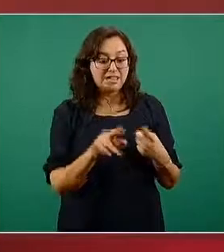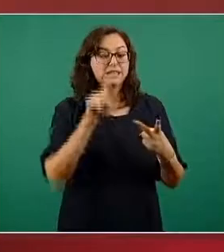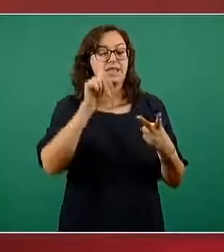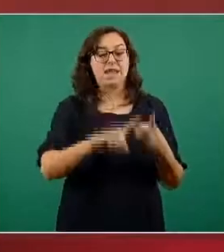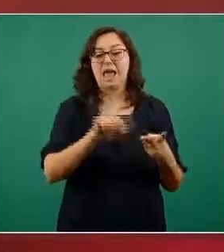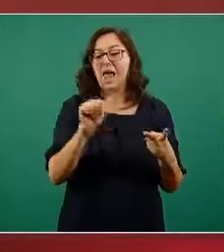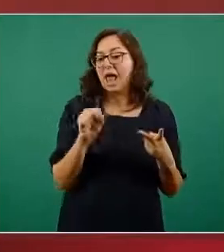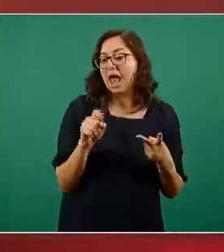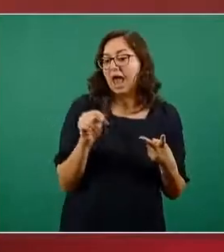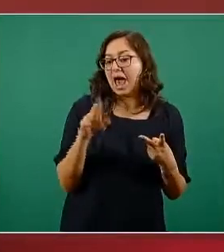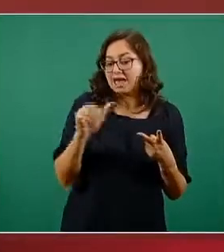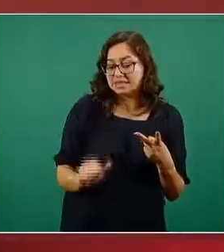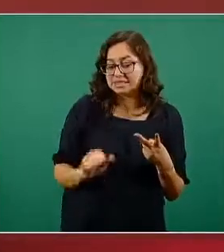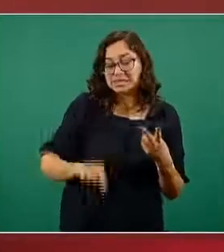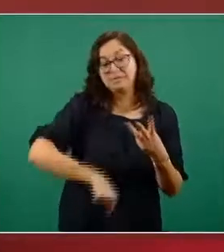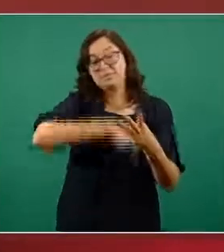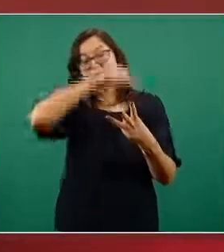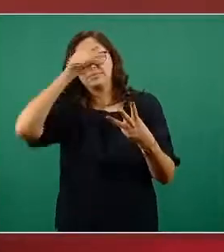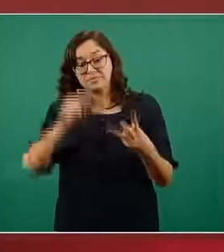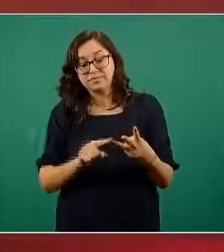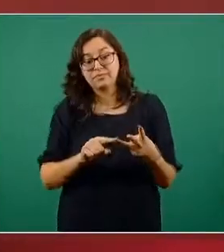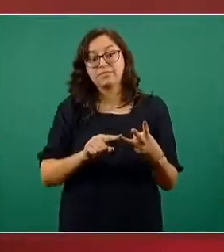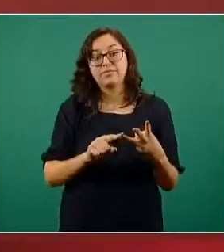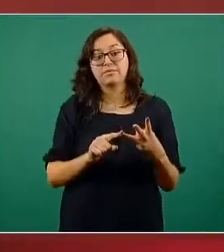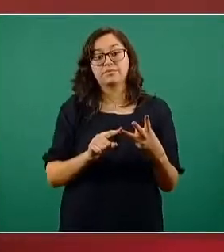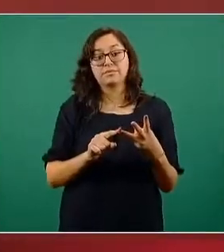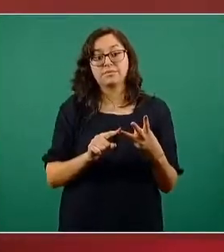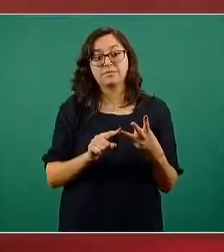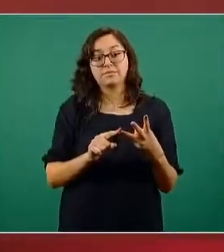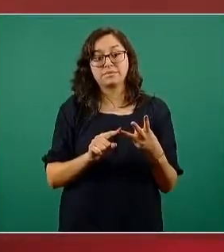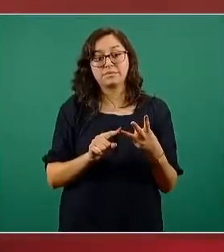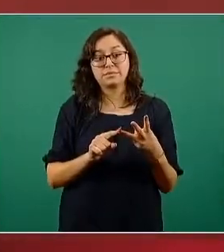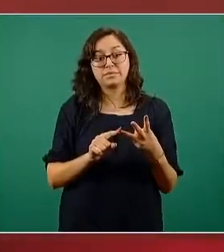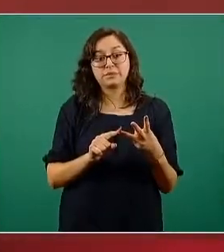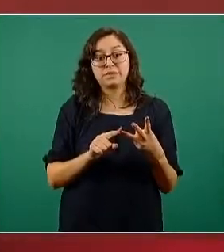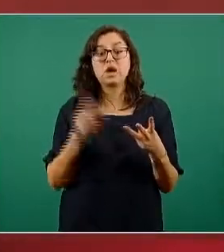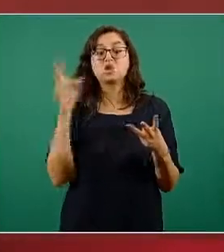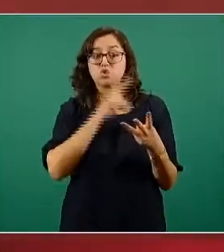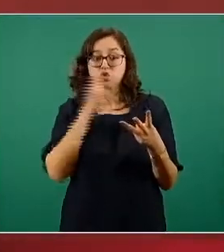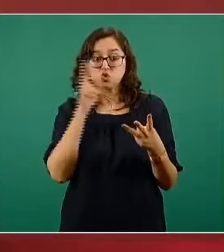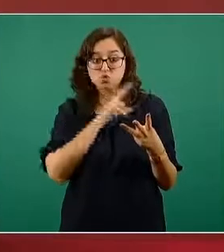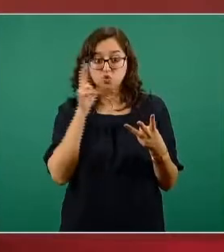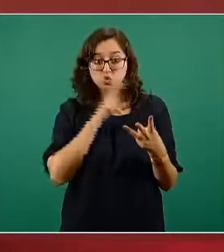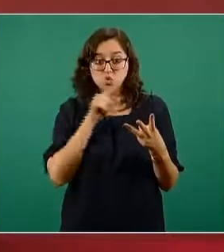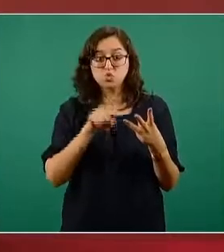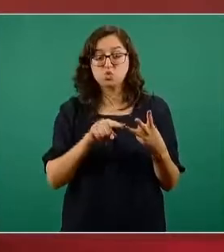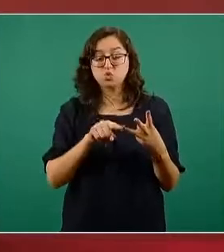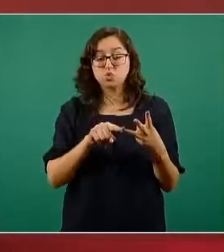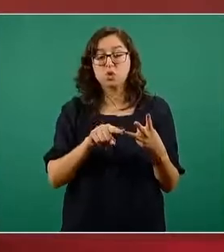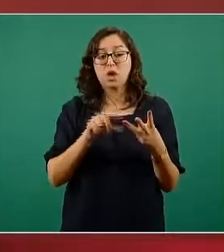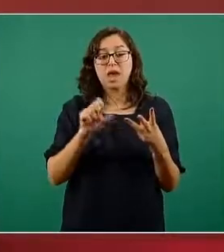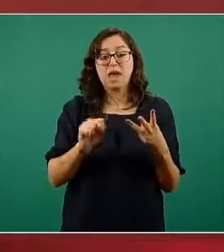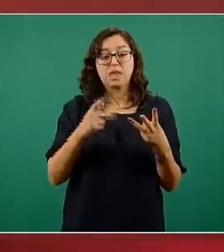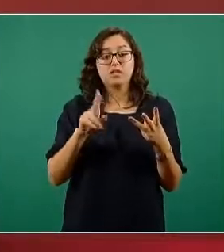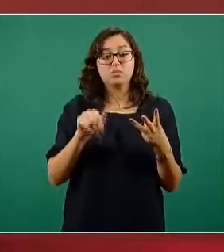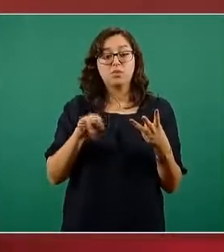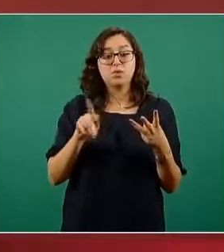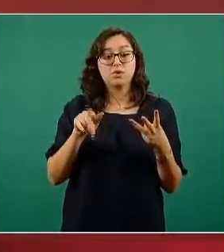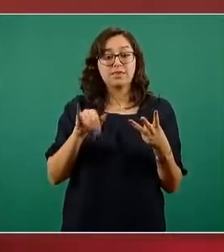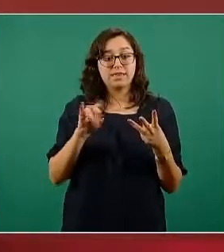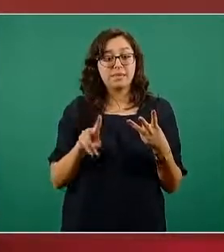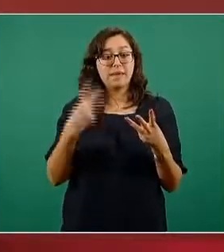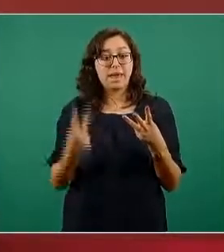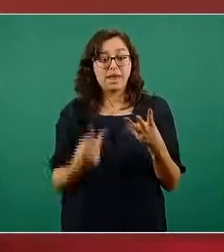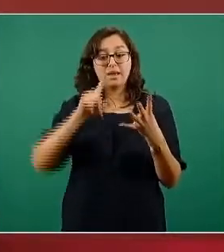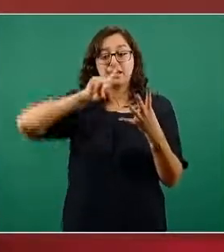reciben autorización de uso de emergencia a la compañía rusa que produce Sputnik V y a la